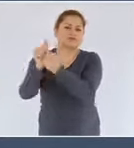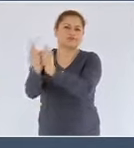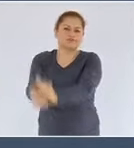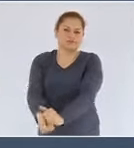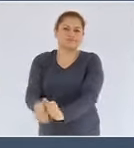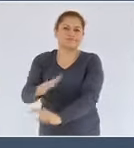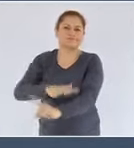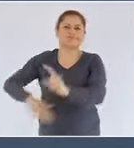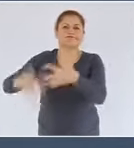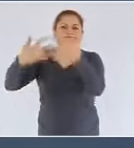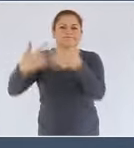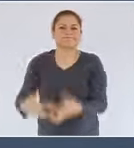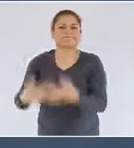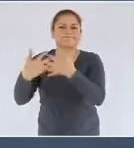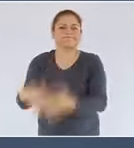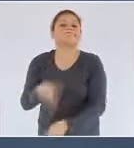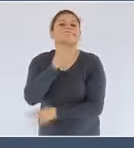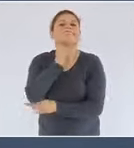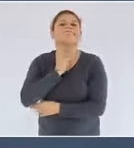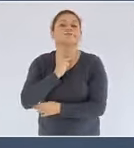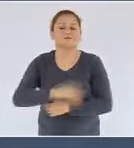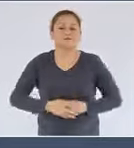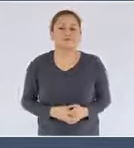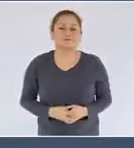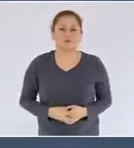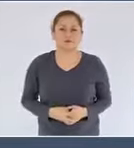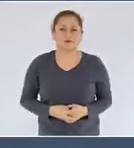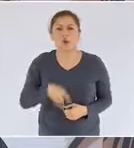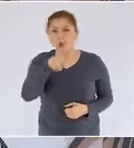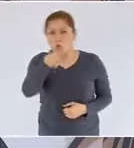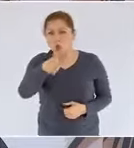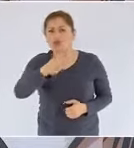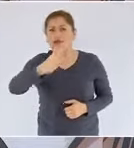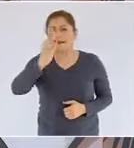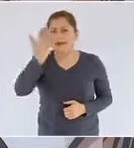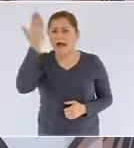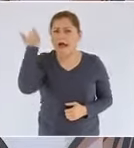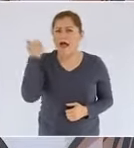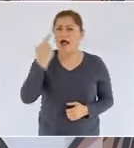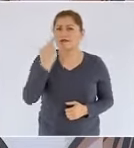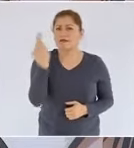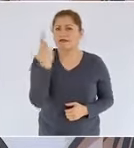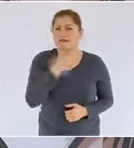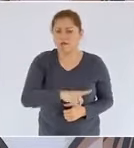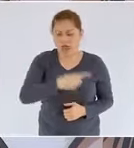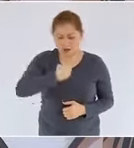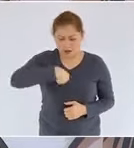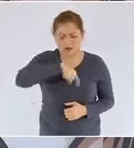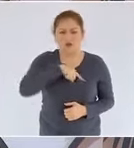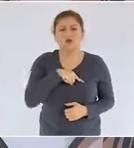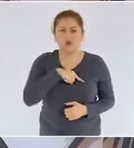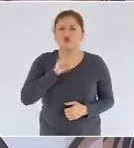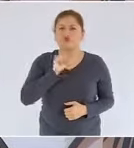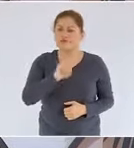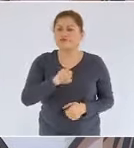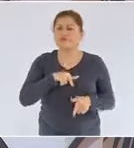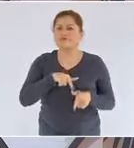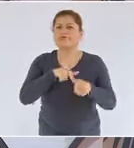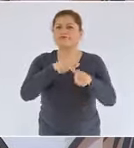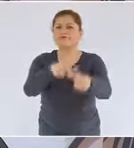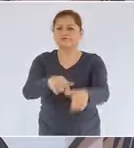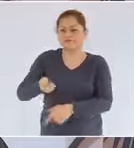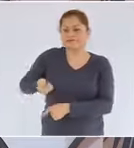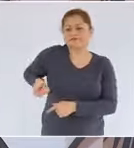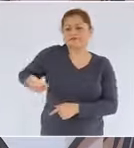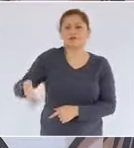Siguiendo sus instrucciones, presidente, y consultas, se propone llamarlo General Francisco